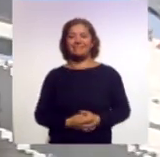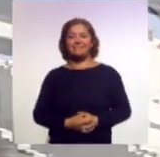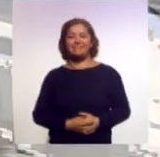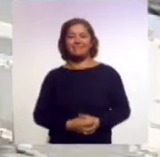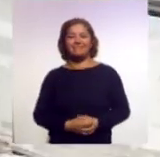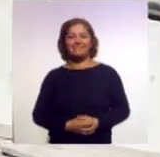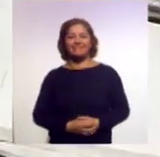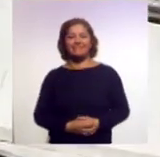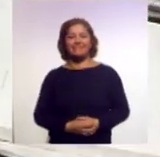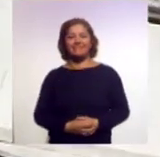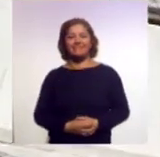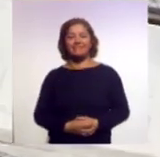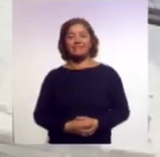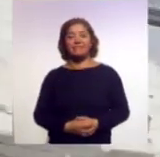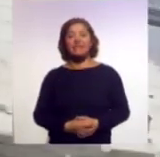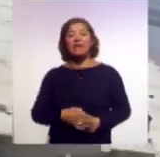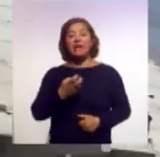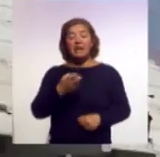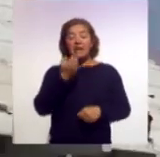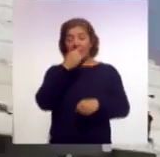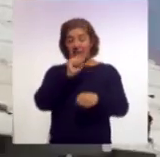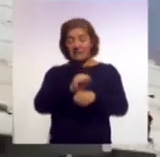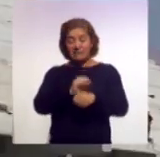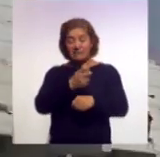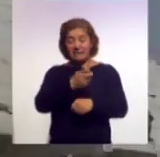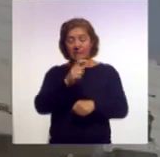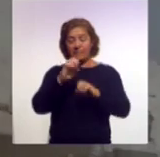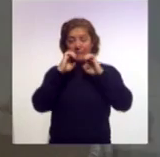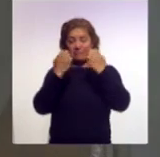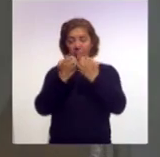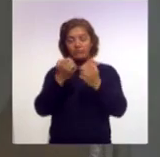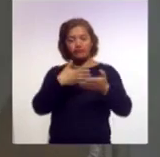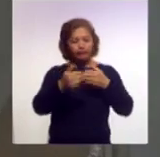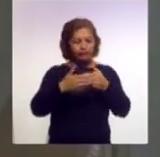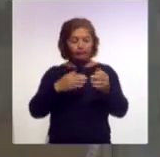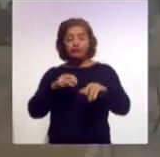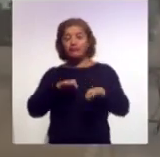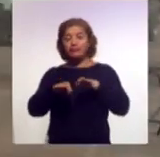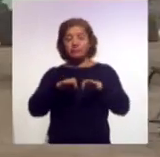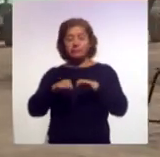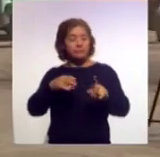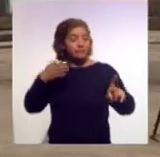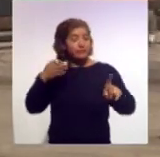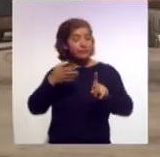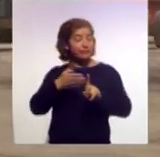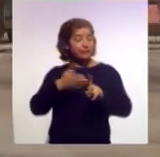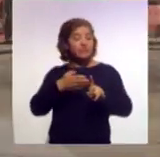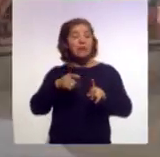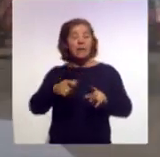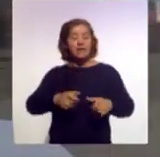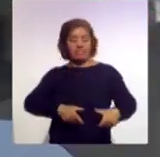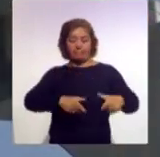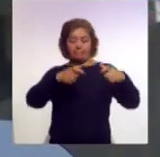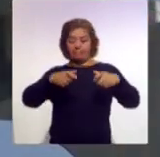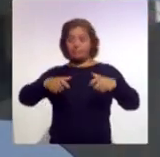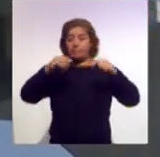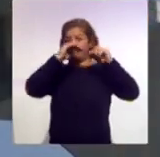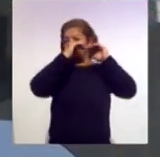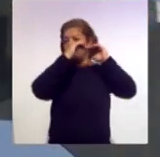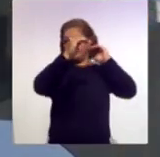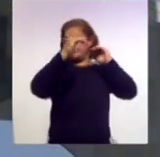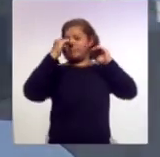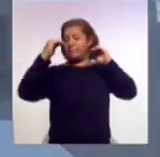Durante esta semana, los trabajos de modernización en el Estadio Tlauicole se concentrarán en la colocación de las traves metálicas que